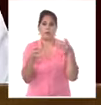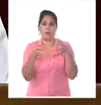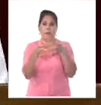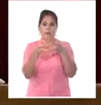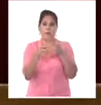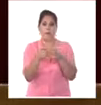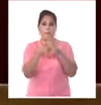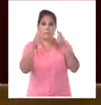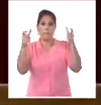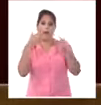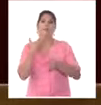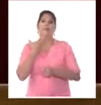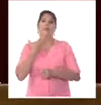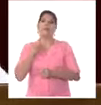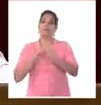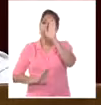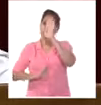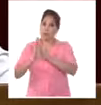acrecienta la esperanza.